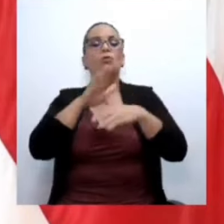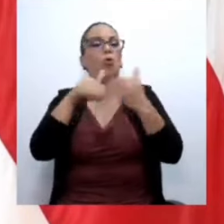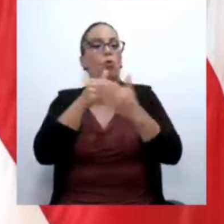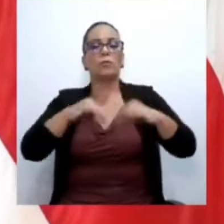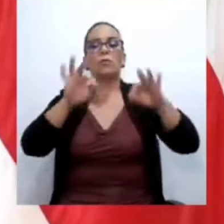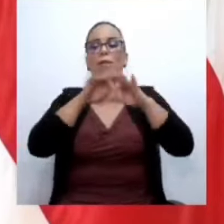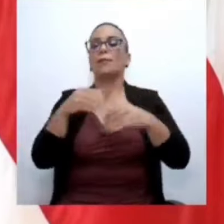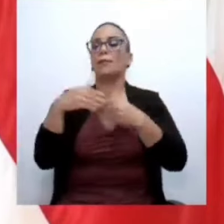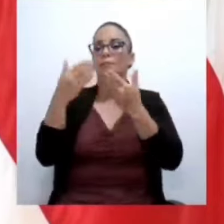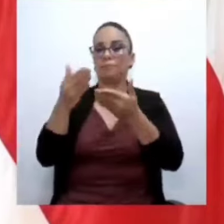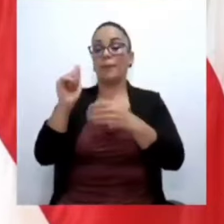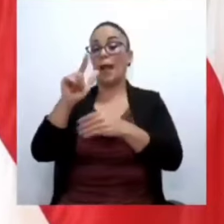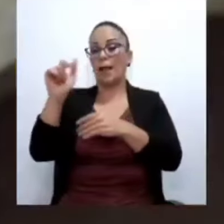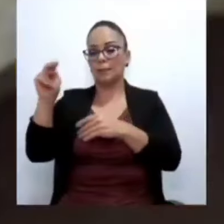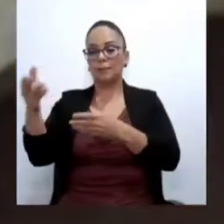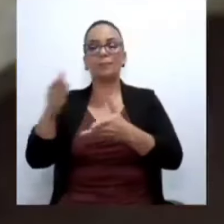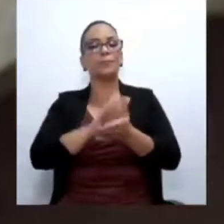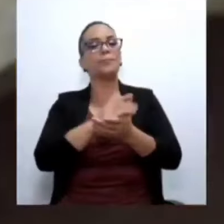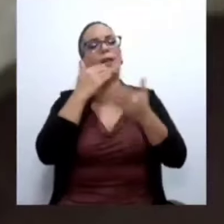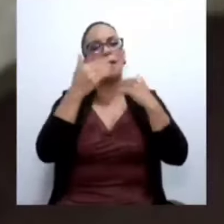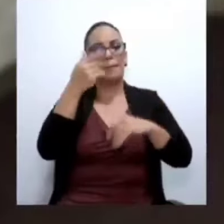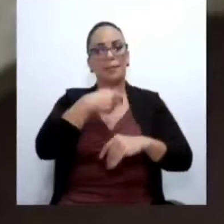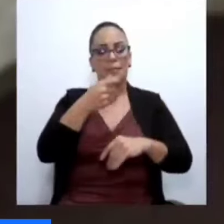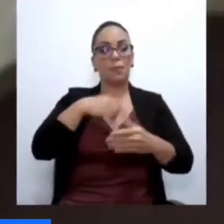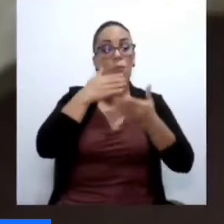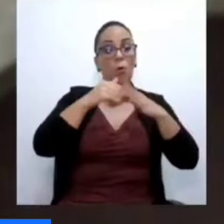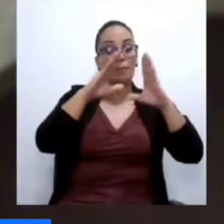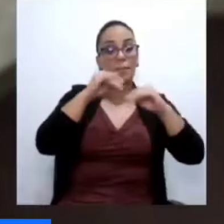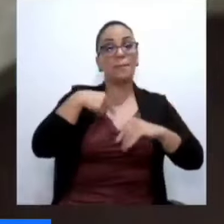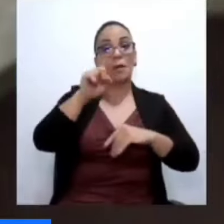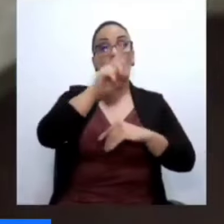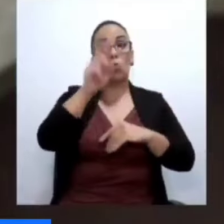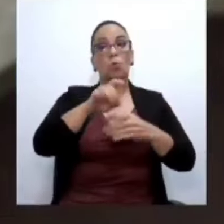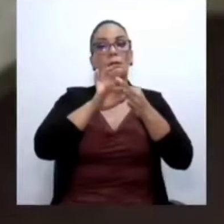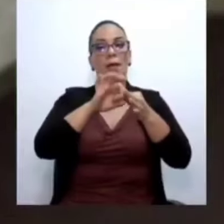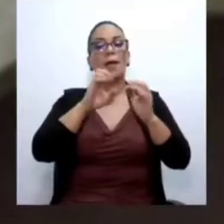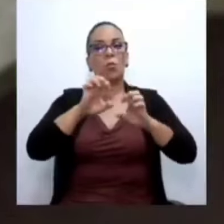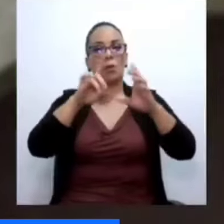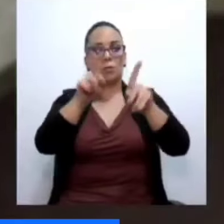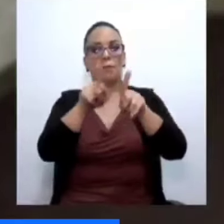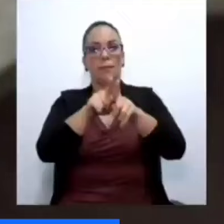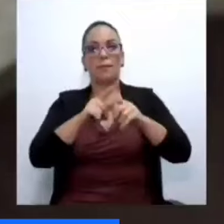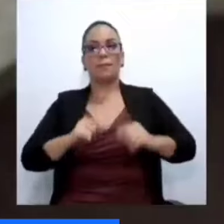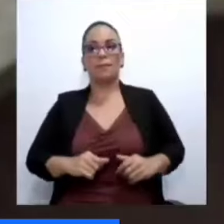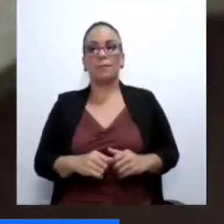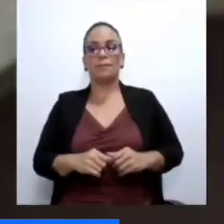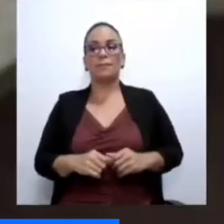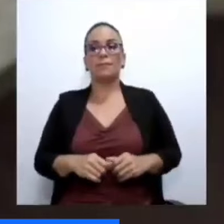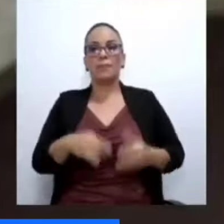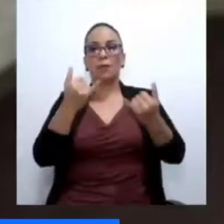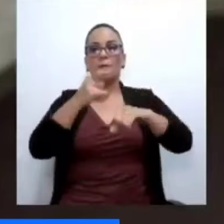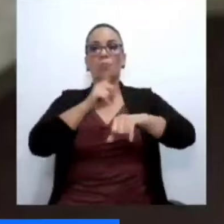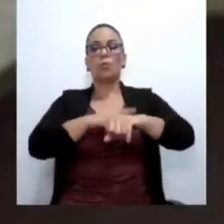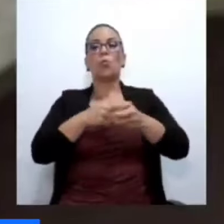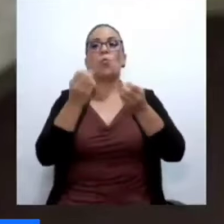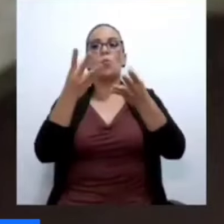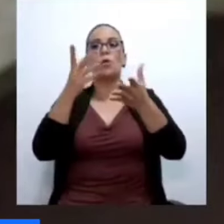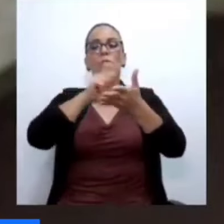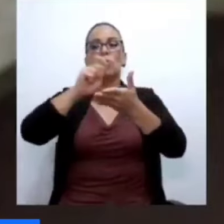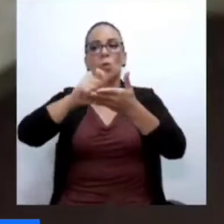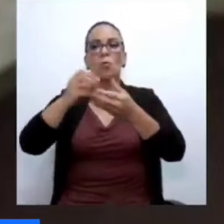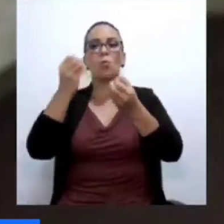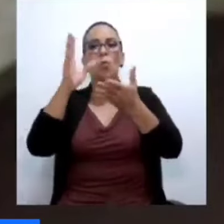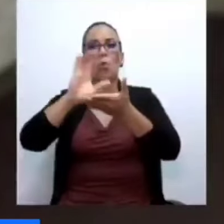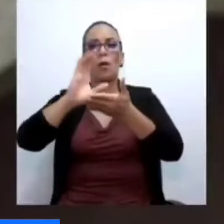Sí, don Alan. Gracias, presidente. Buenas tardes. La pregunta mía también tiene que ver con educación. Y es que en este momento muchas escuelas y muchos